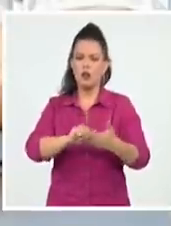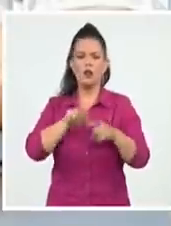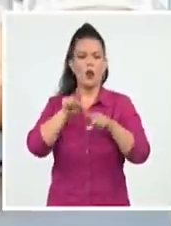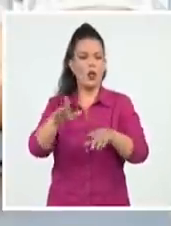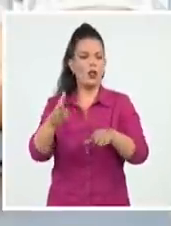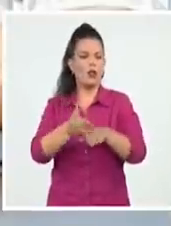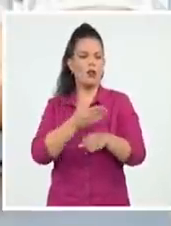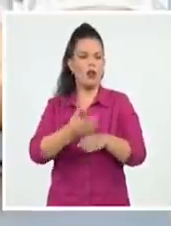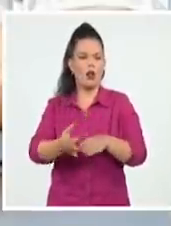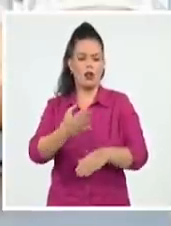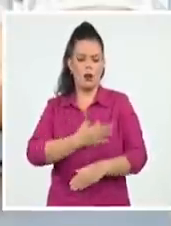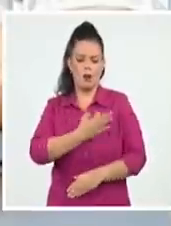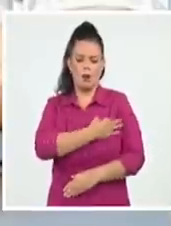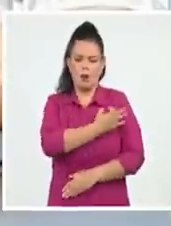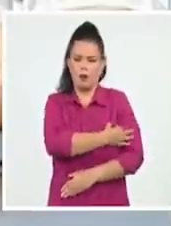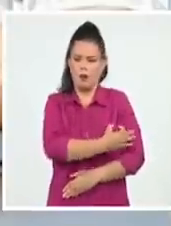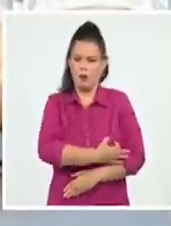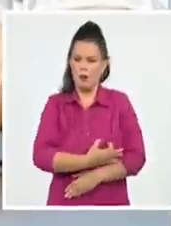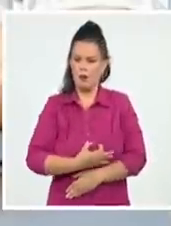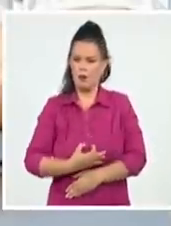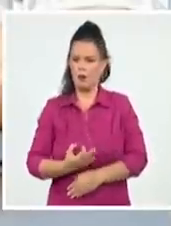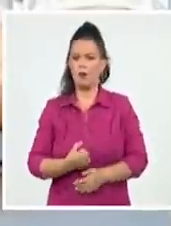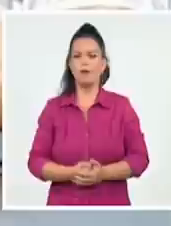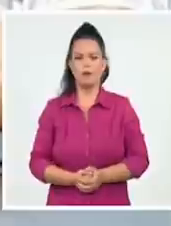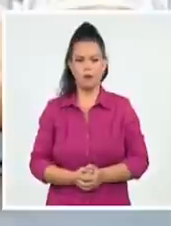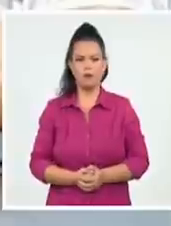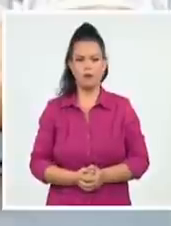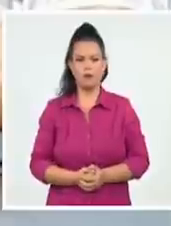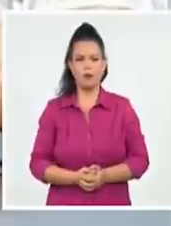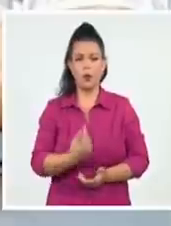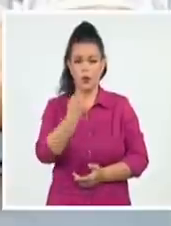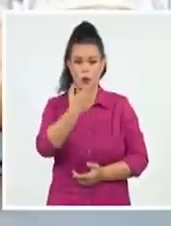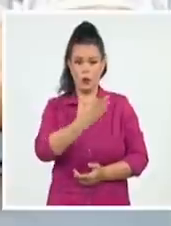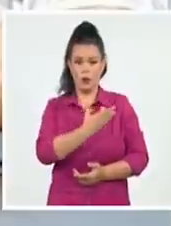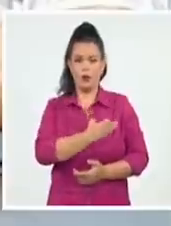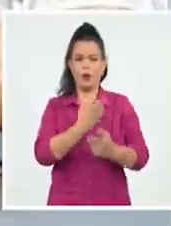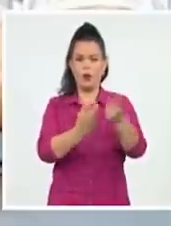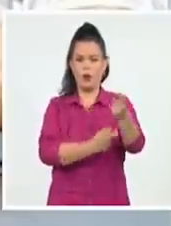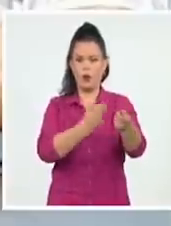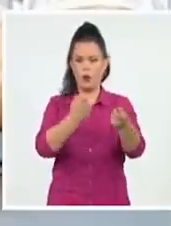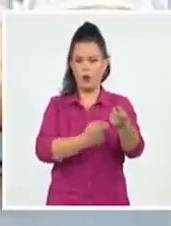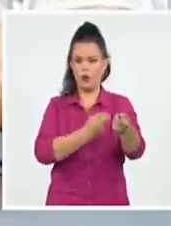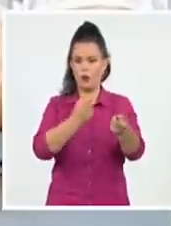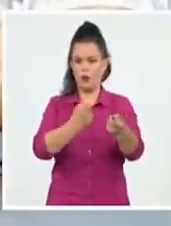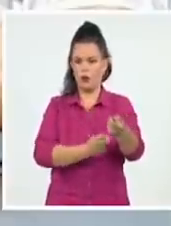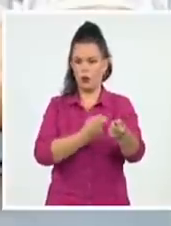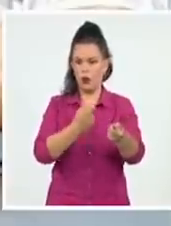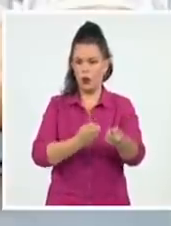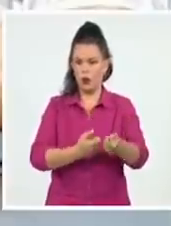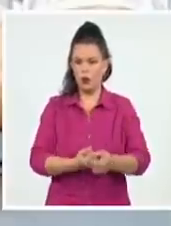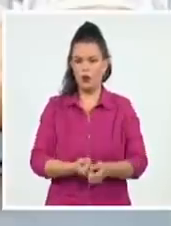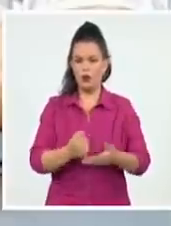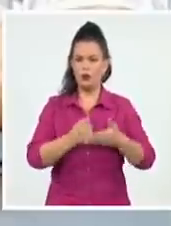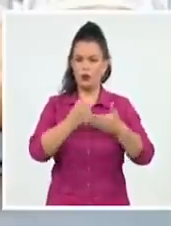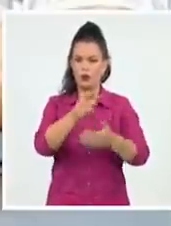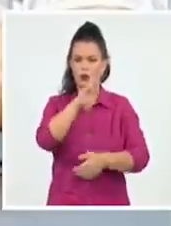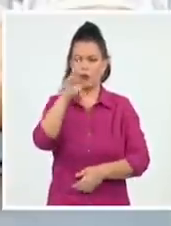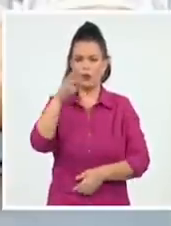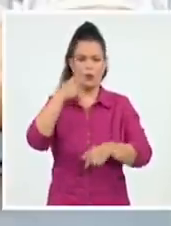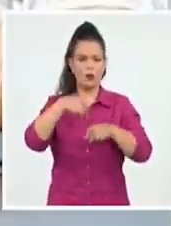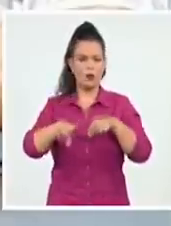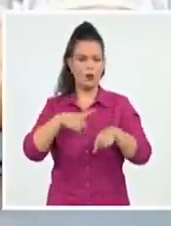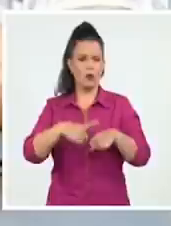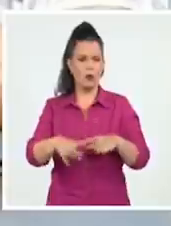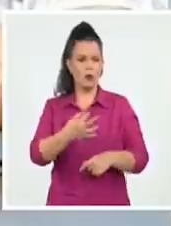condecoraciones, entre ellas las medallas de combatiente de la lucha clandestina y las conmemorativas aniversarios de las FARC